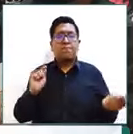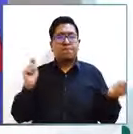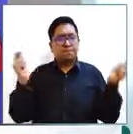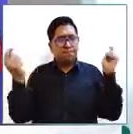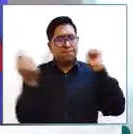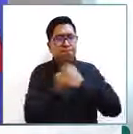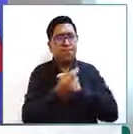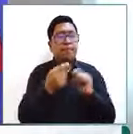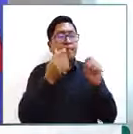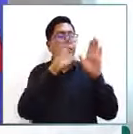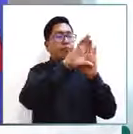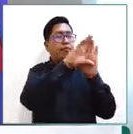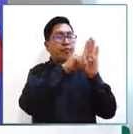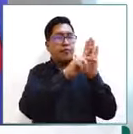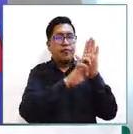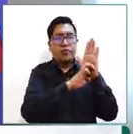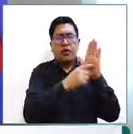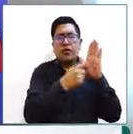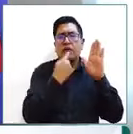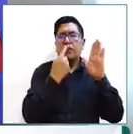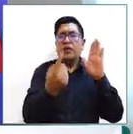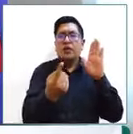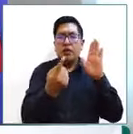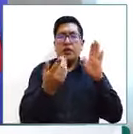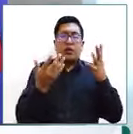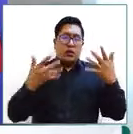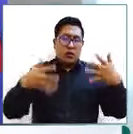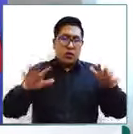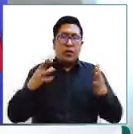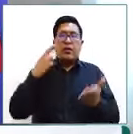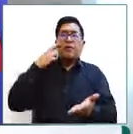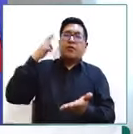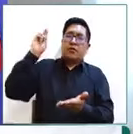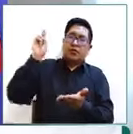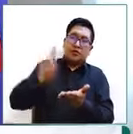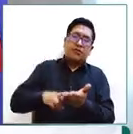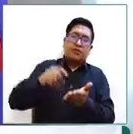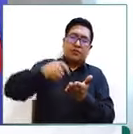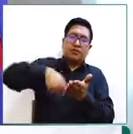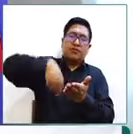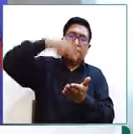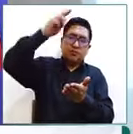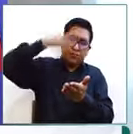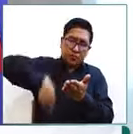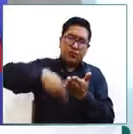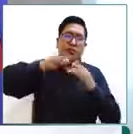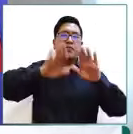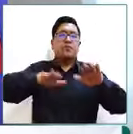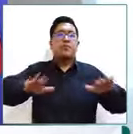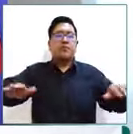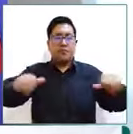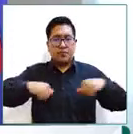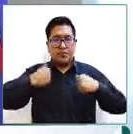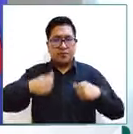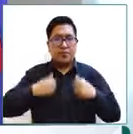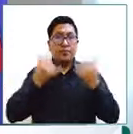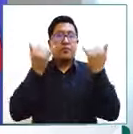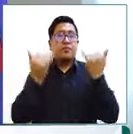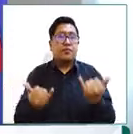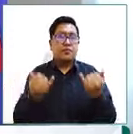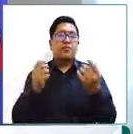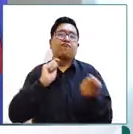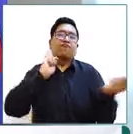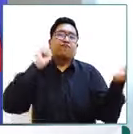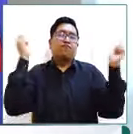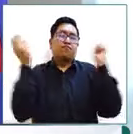Nuestra Constitución Política del Estado les indicaba, entonces, reconoce la Convención sobre los Derechos del Niño como un instrumento que podemos aplicarlo de